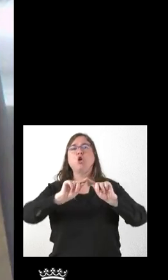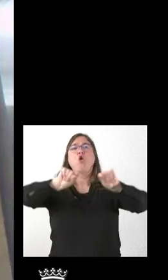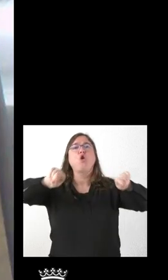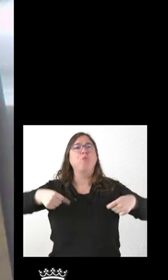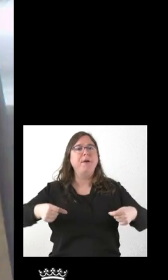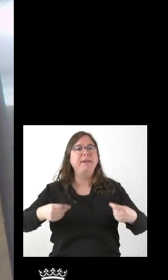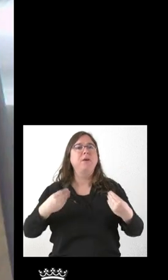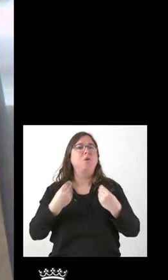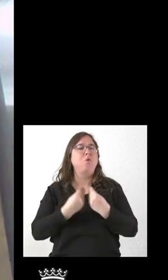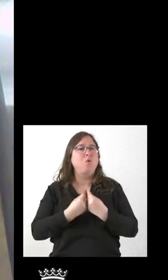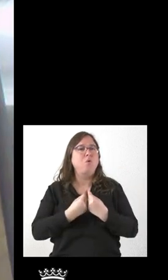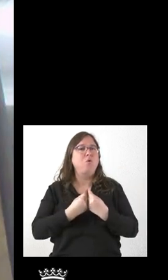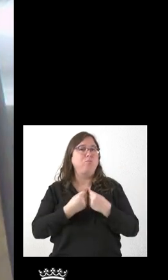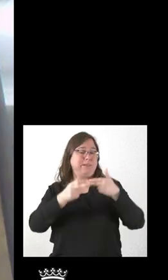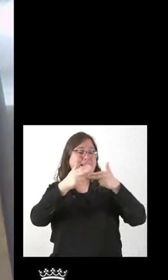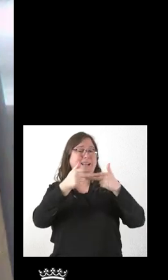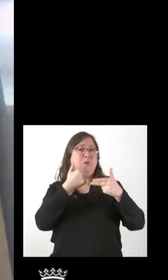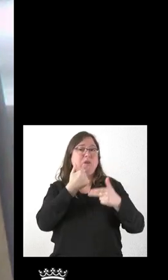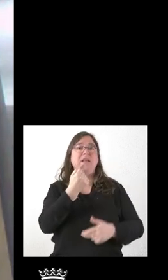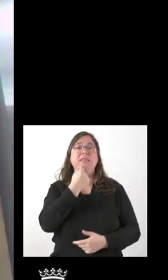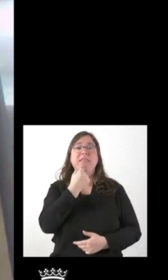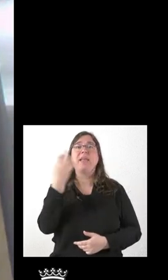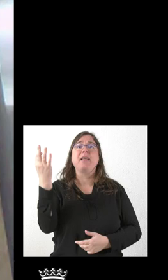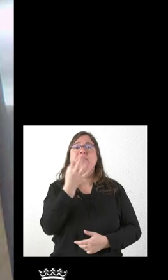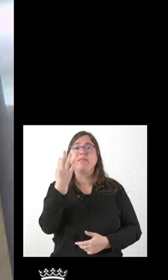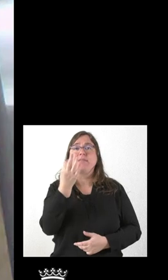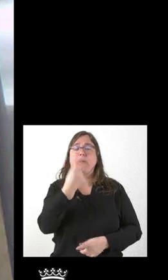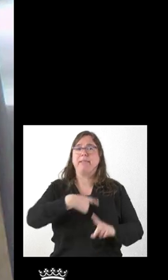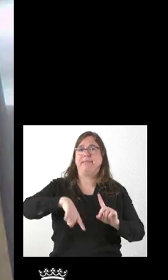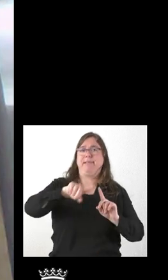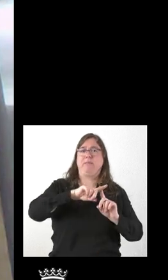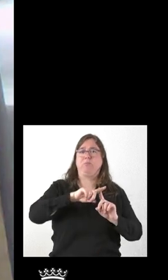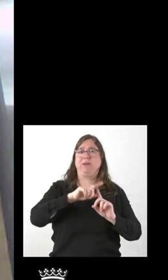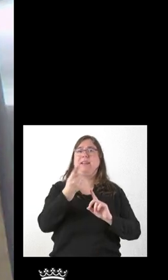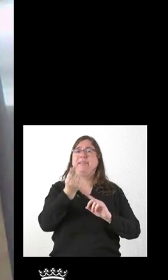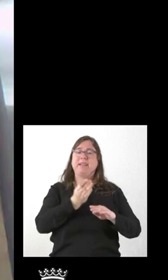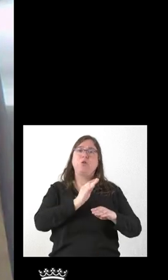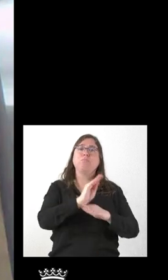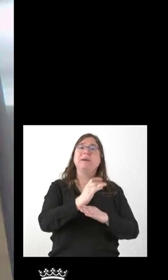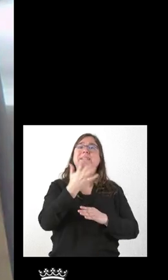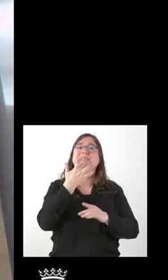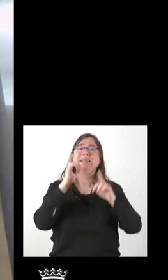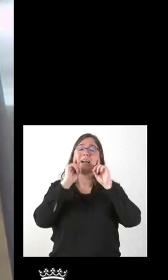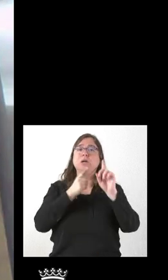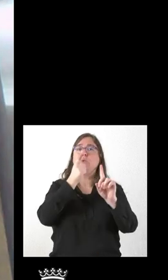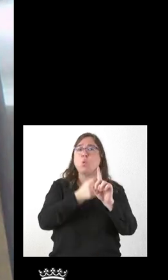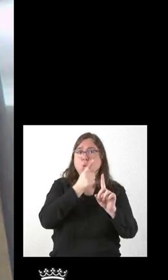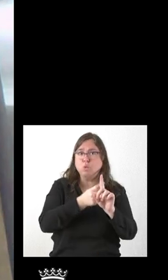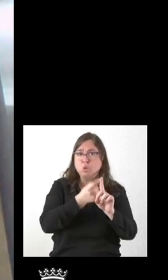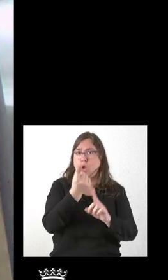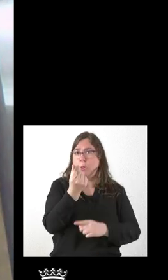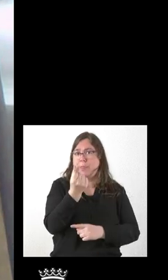concreto en una cláusula, que indica que se debe acceder al reintegro de las cantidades públicas aportadas en el caso de que el uso de ese